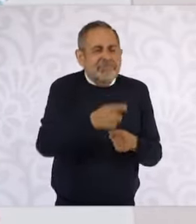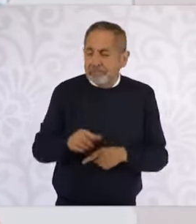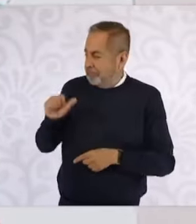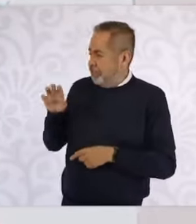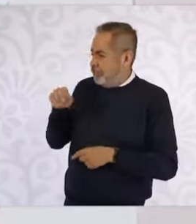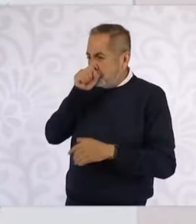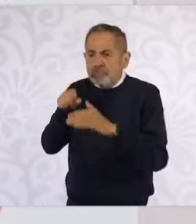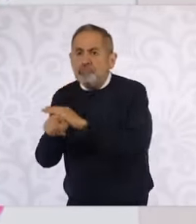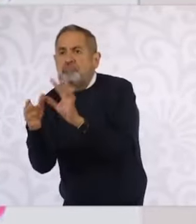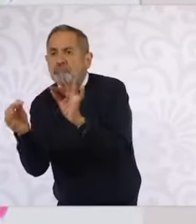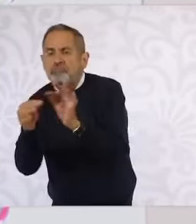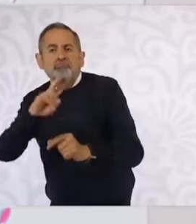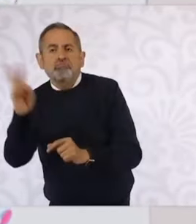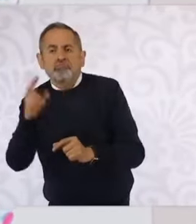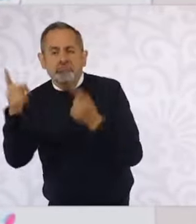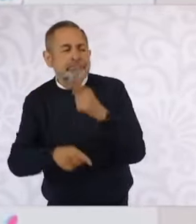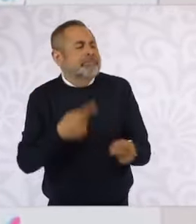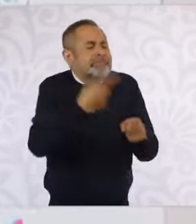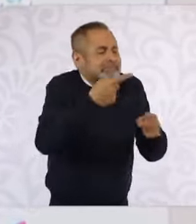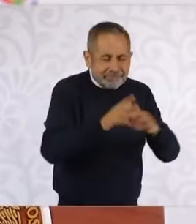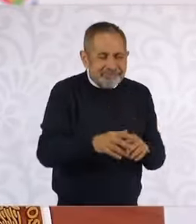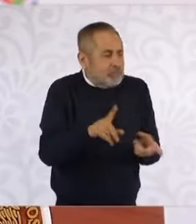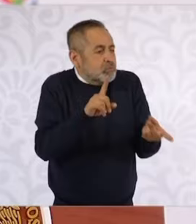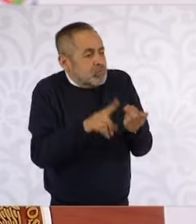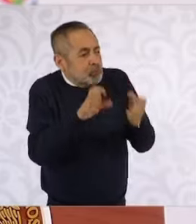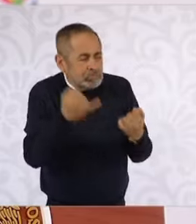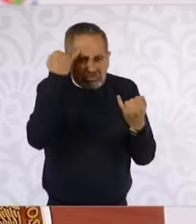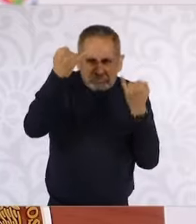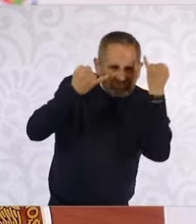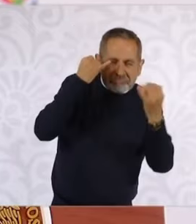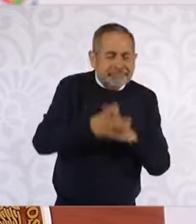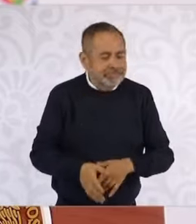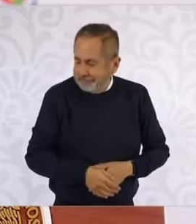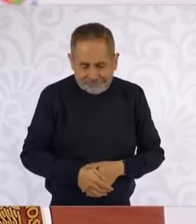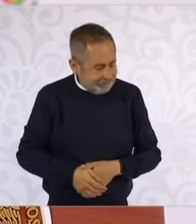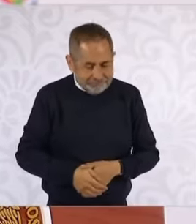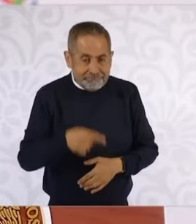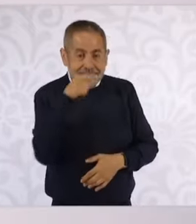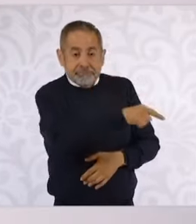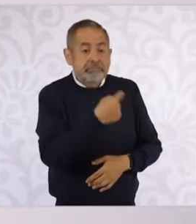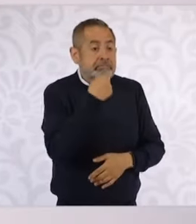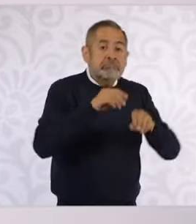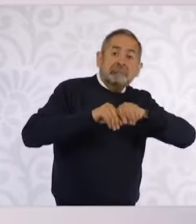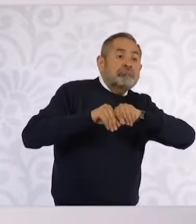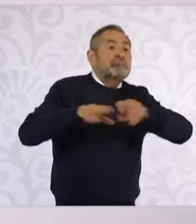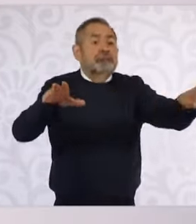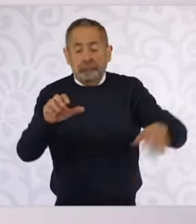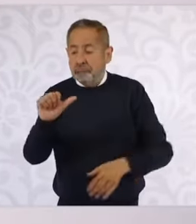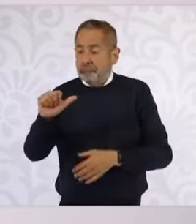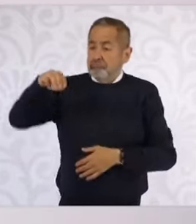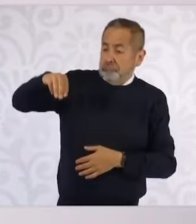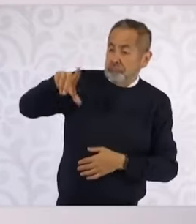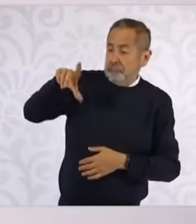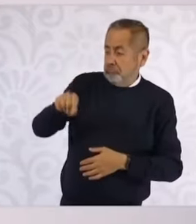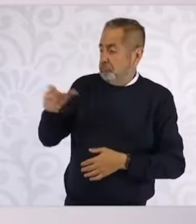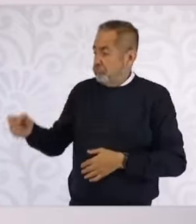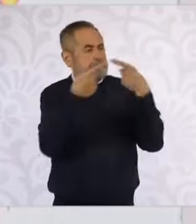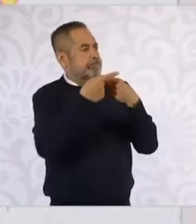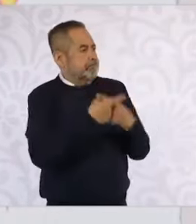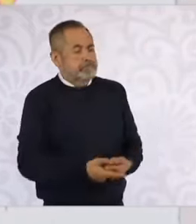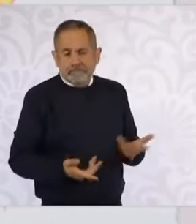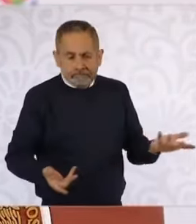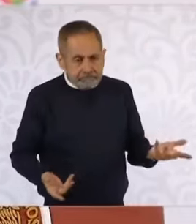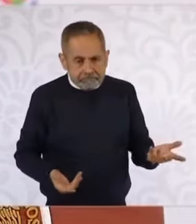O sea, ¿de dónde la sacaron? ¿Cuáles son sus fuentes? ¿Cuáles son sus pruebas? Entonces AMLO puso a… en contra de la presidenta, además.